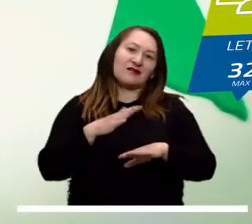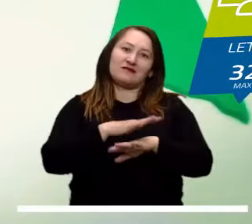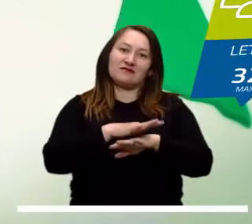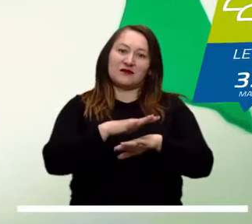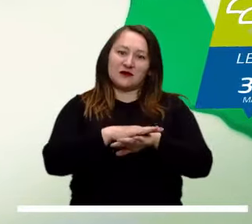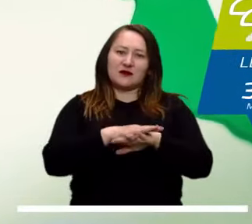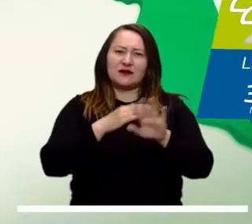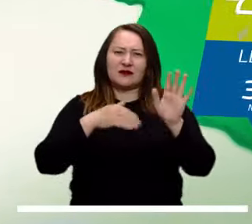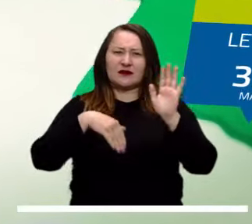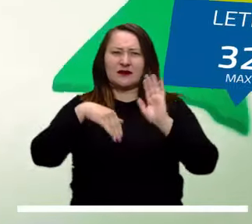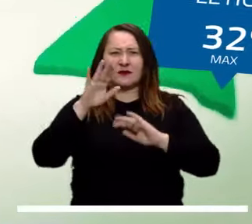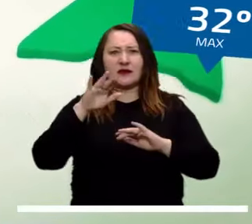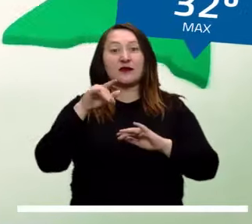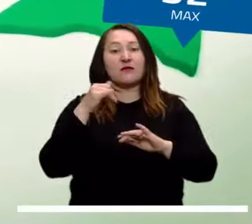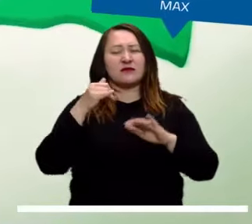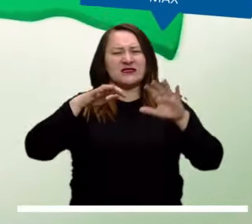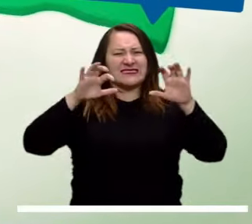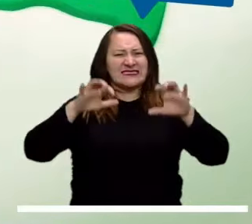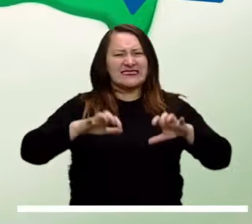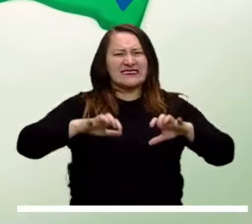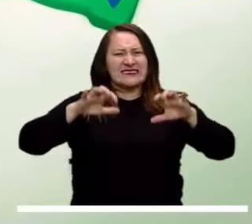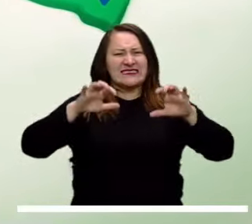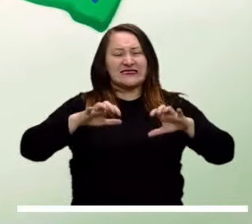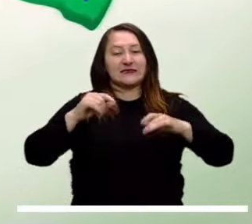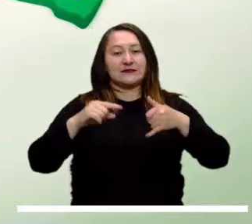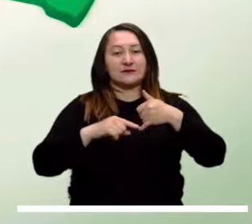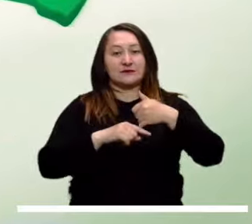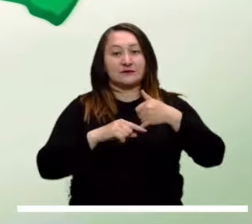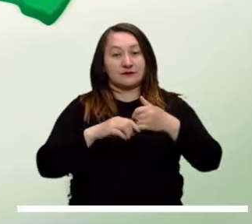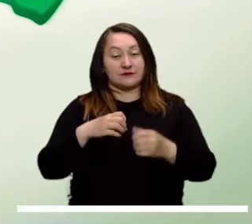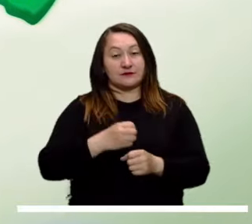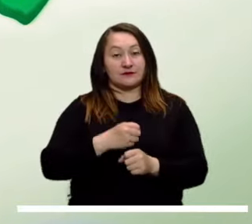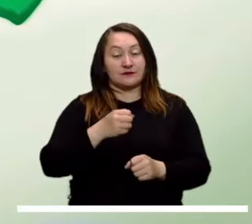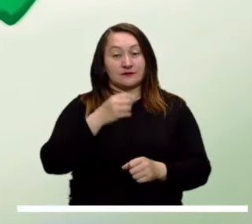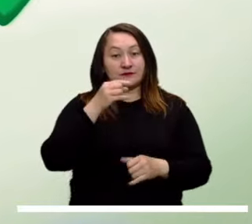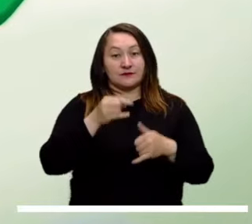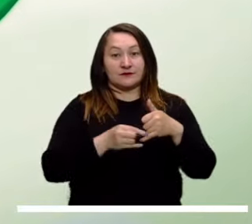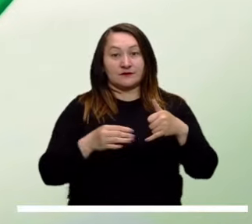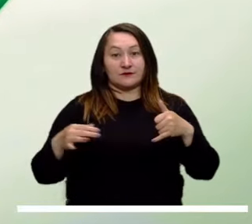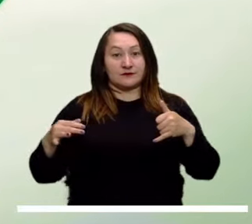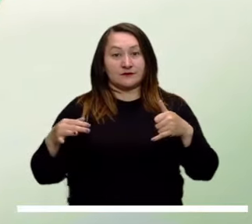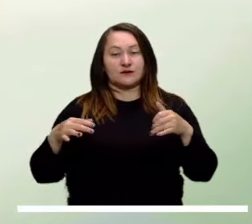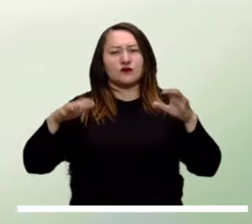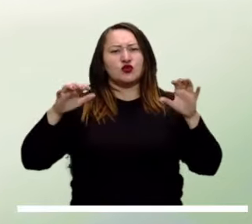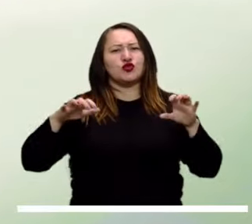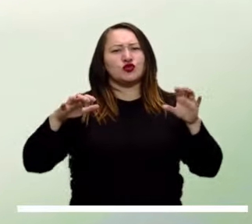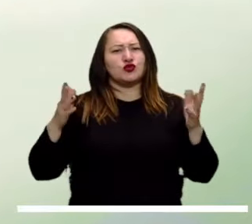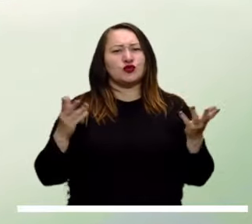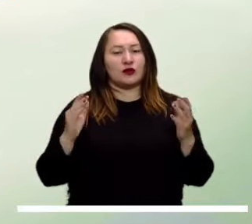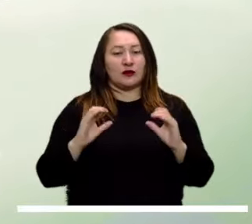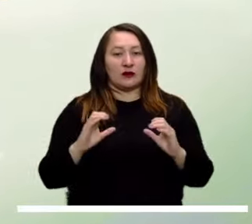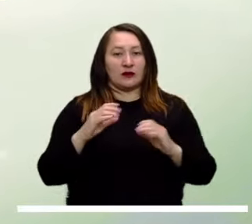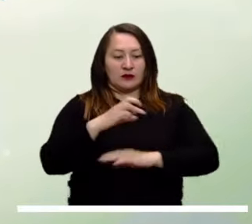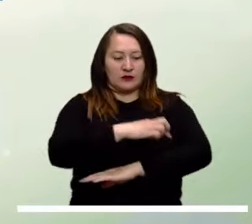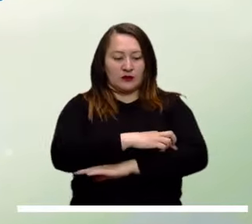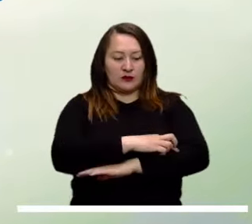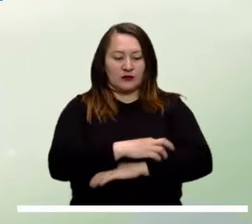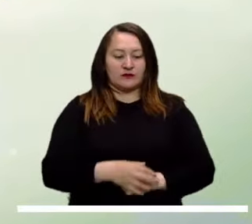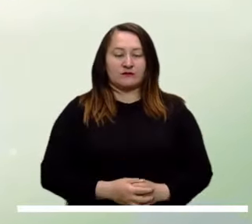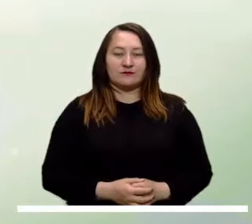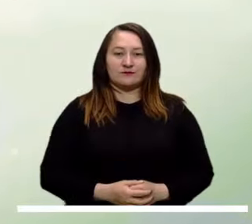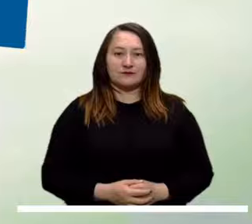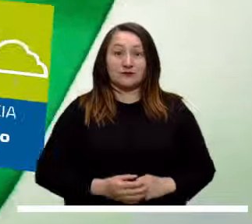prevé una tarde nublada, por lo cual caerán chubascos en Amazonas, Baupés y Guainía y lloviznas en Caquetá y